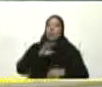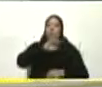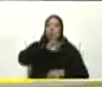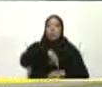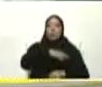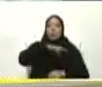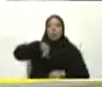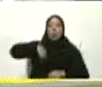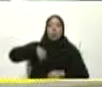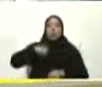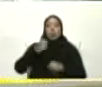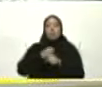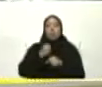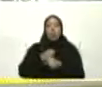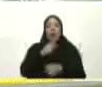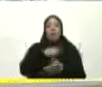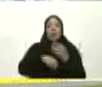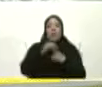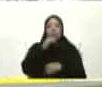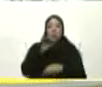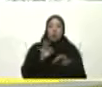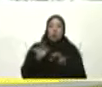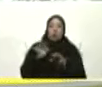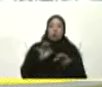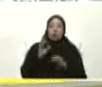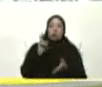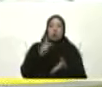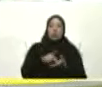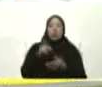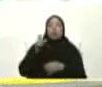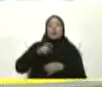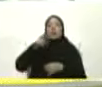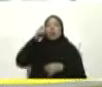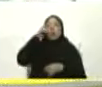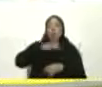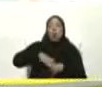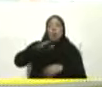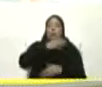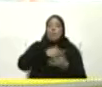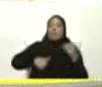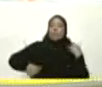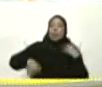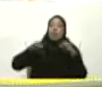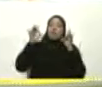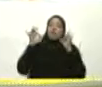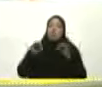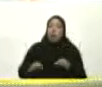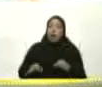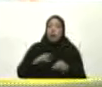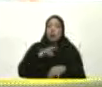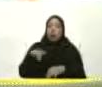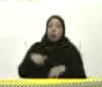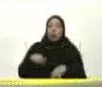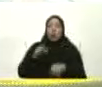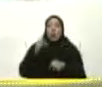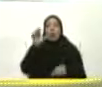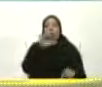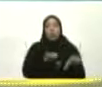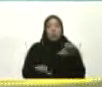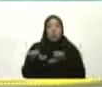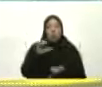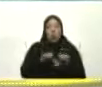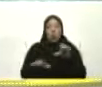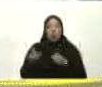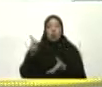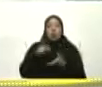rankeada Entre una de las principales Pero para ello Necesitamos Señor presidente Fortalecer Nuestros laboratorios Nuestros